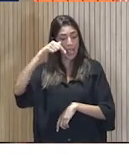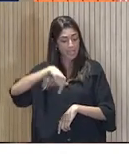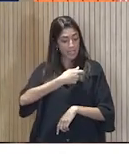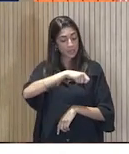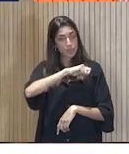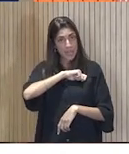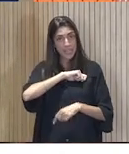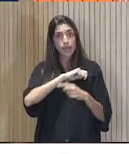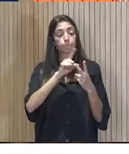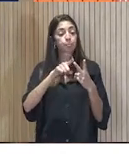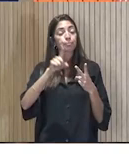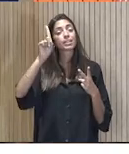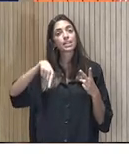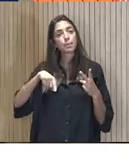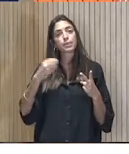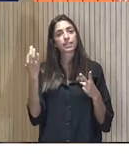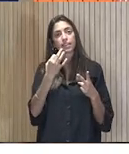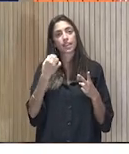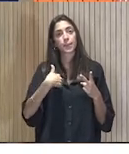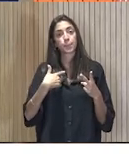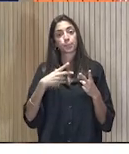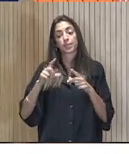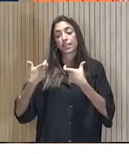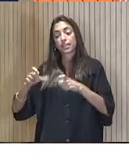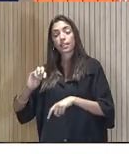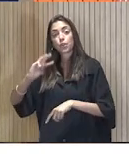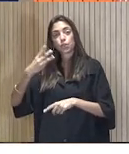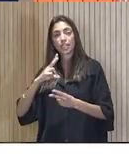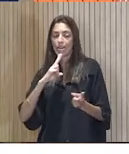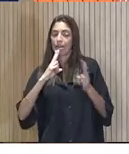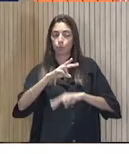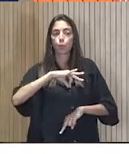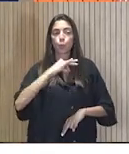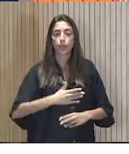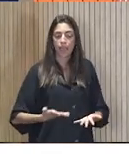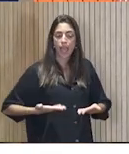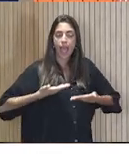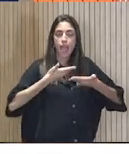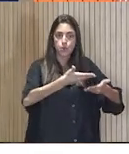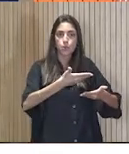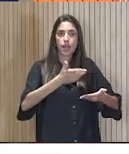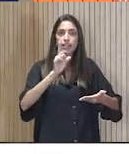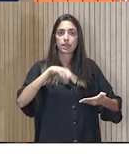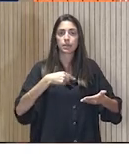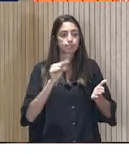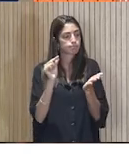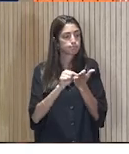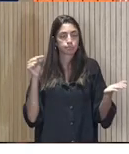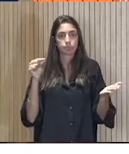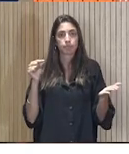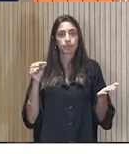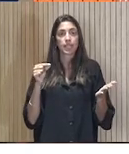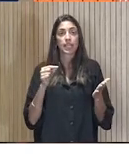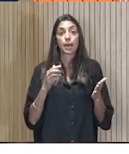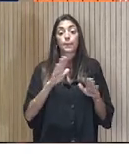Y también que el tercer sector ha sabido responder con claridad, con premura y con la inmediatez necesaria a esas